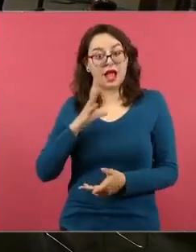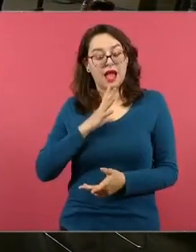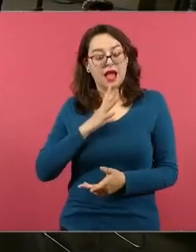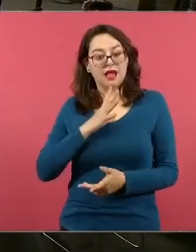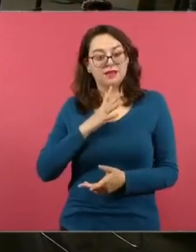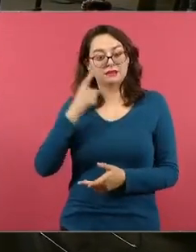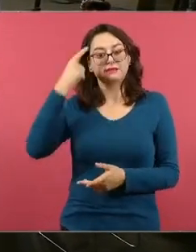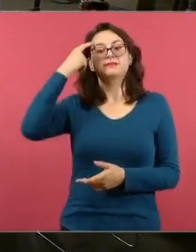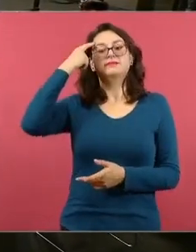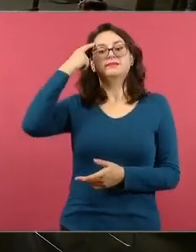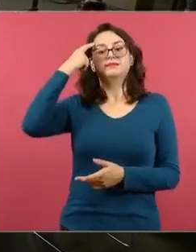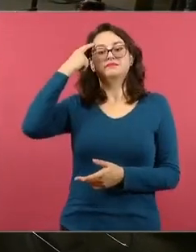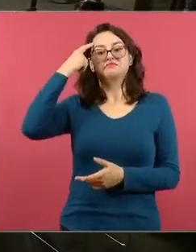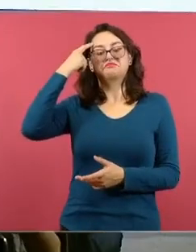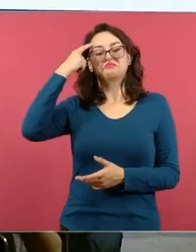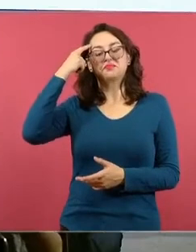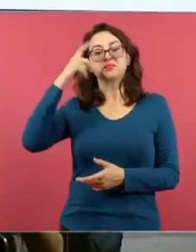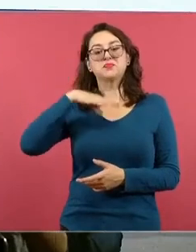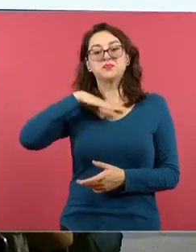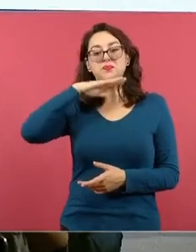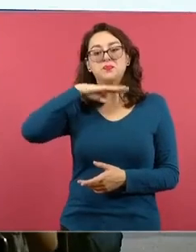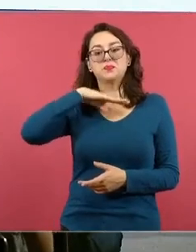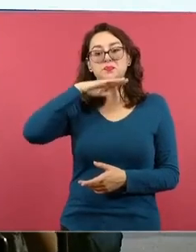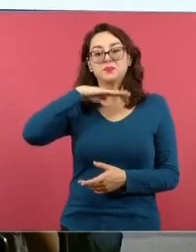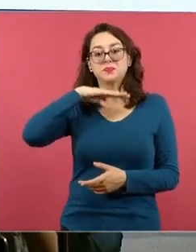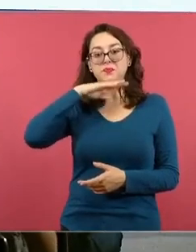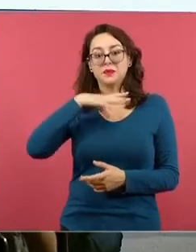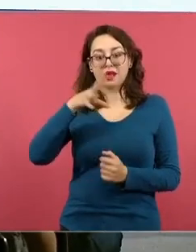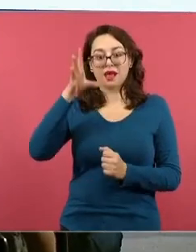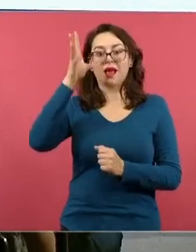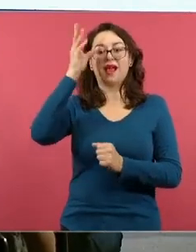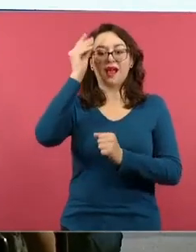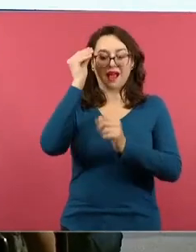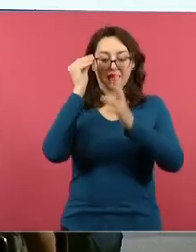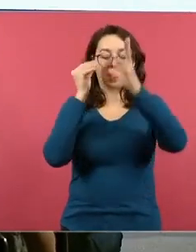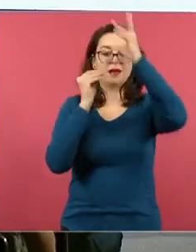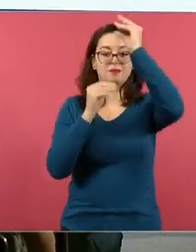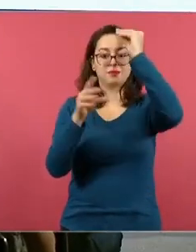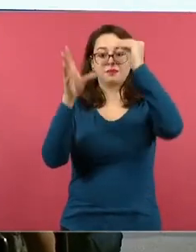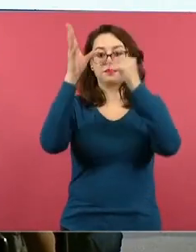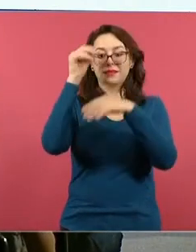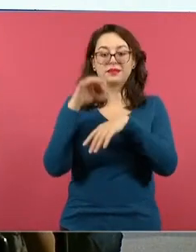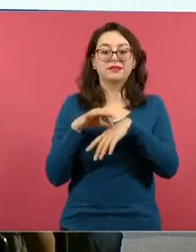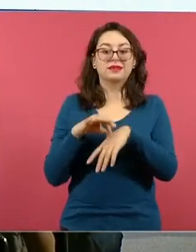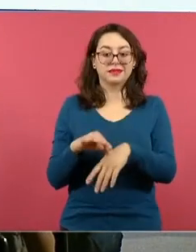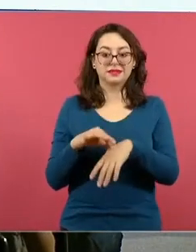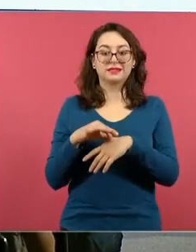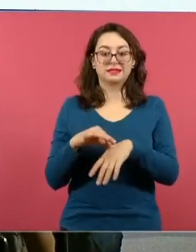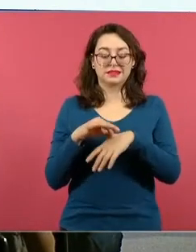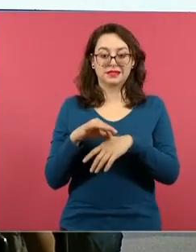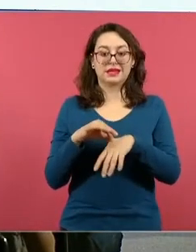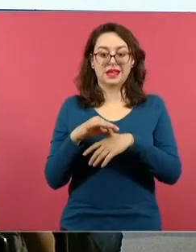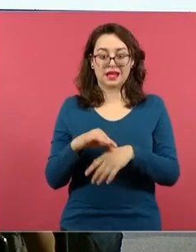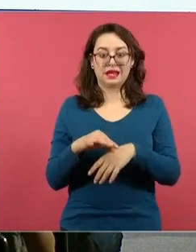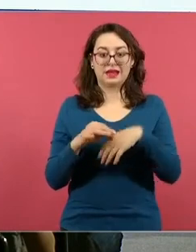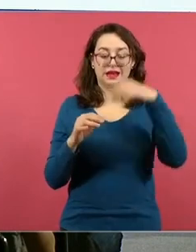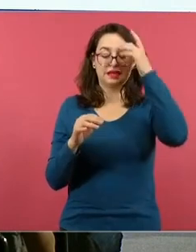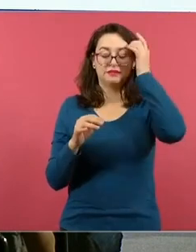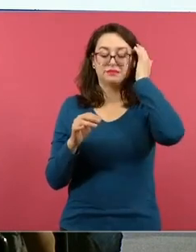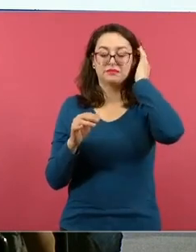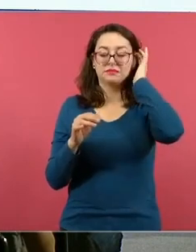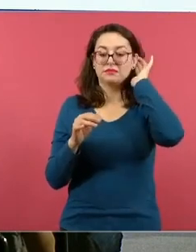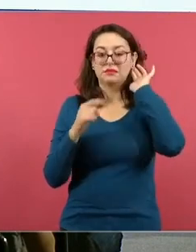llevado a la realidad mediante un aprendizaje situado, aquí tenemos las medidas de capacidad,